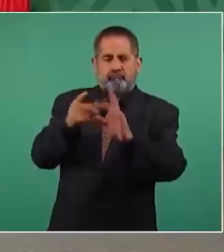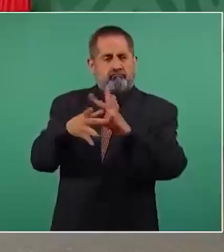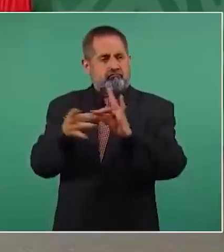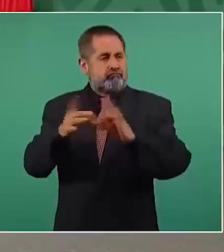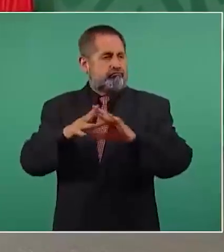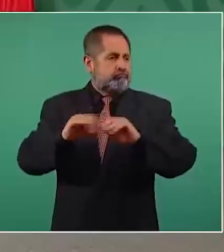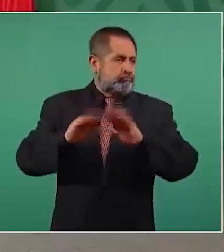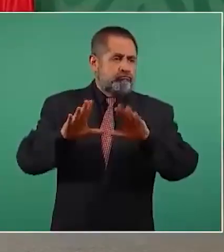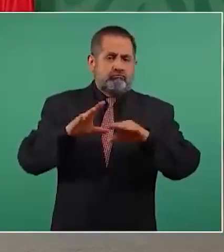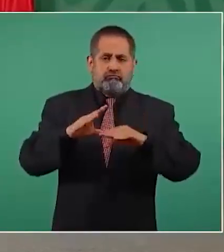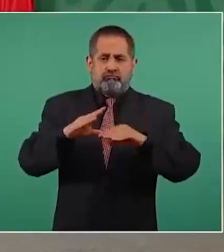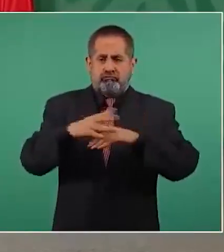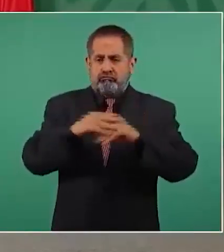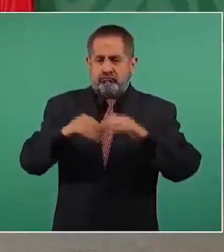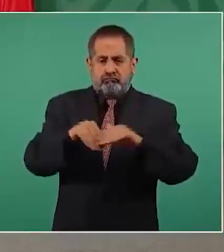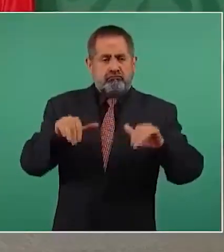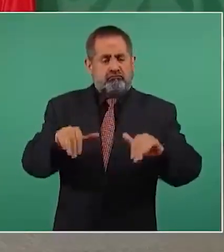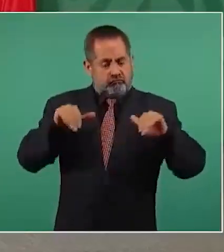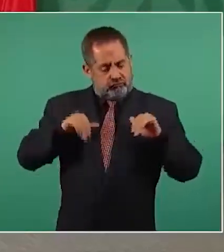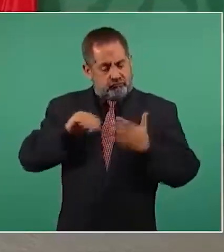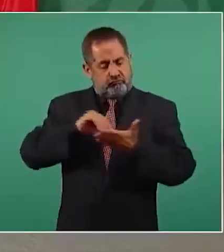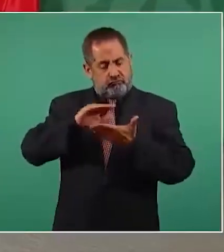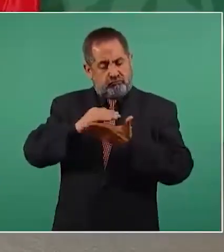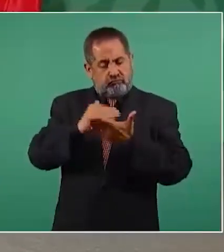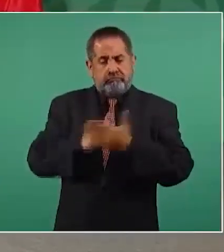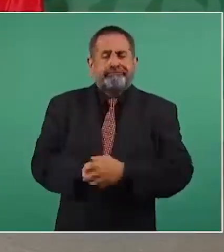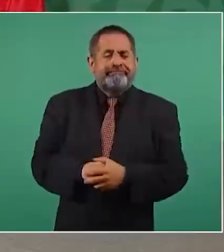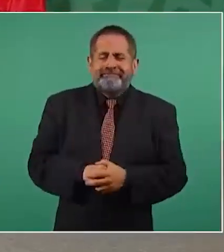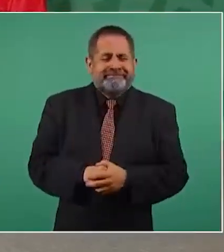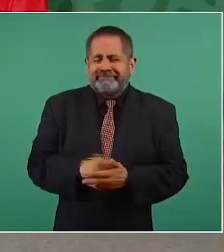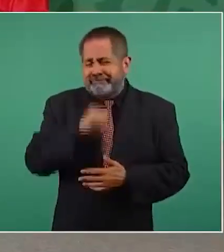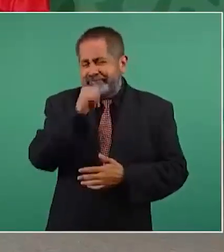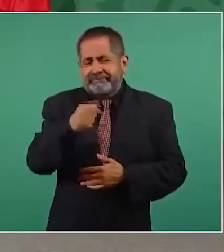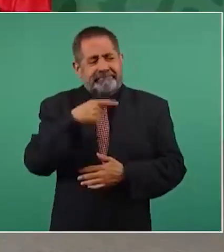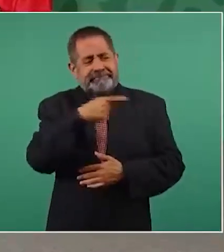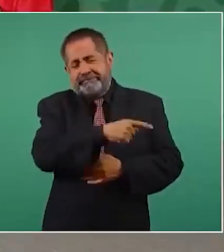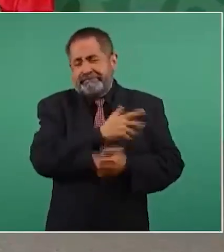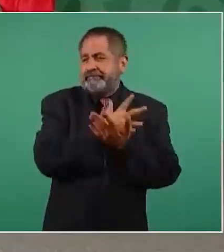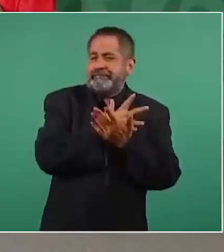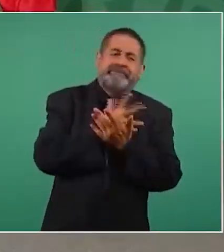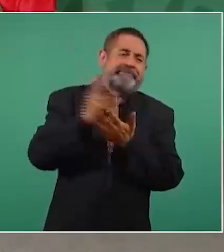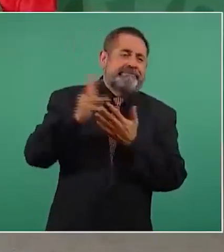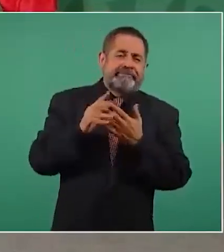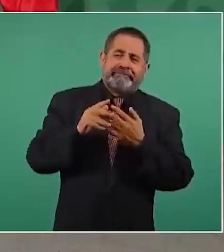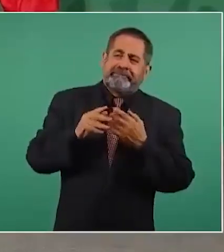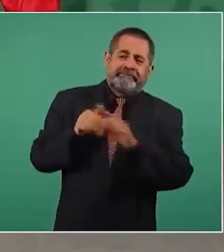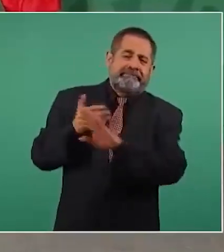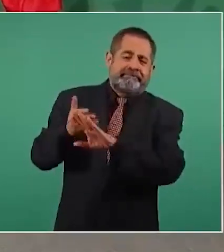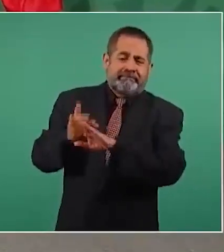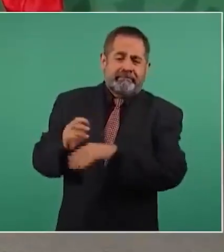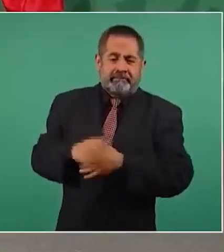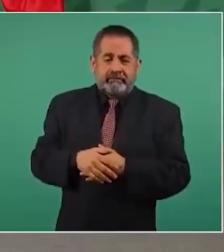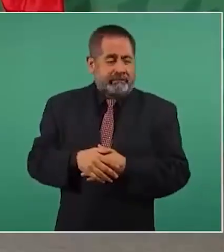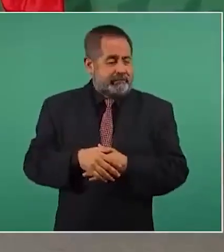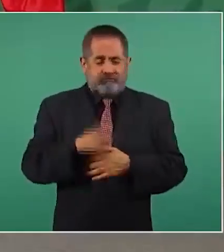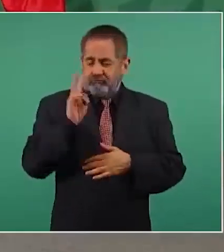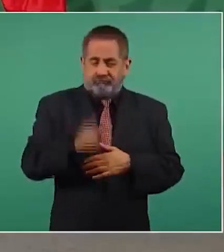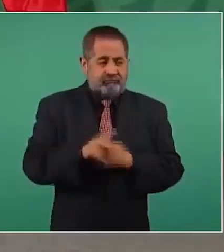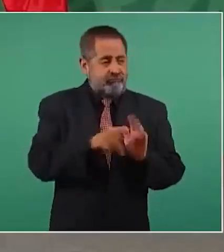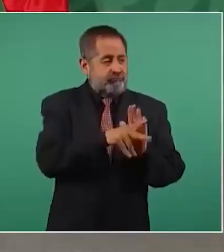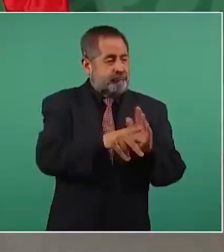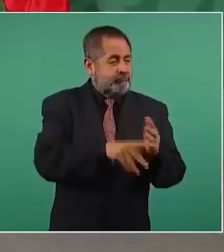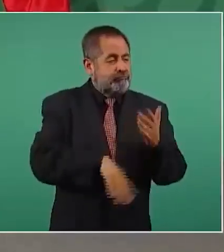no hay equilibrios, es prensa opositora.